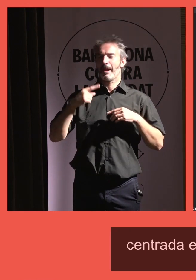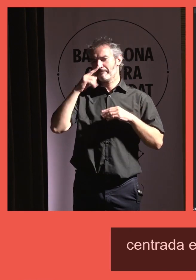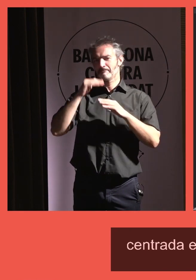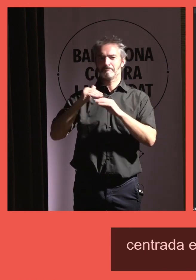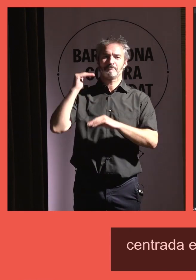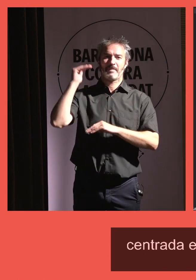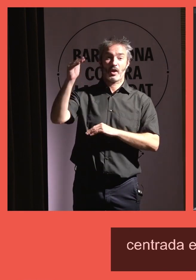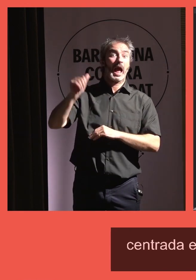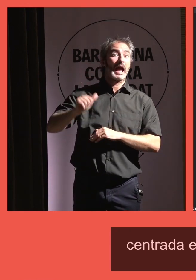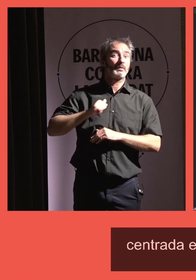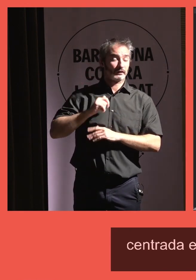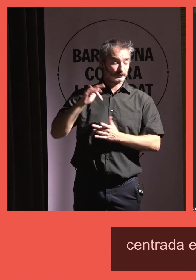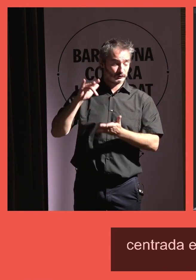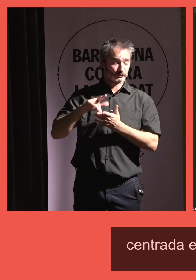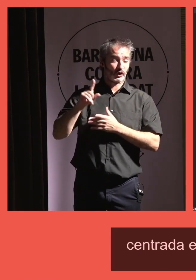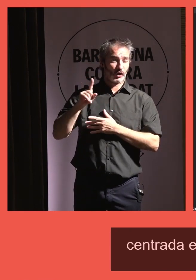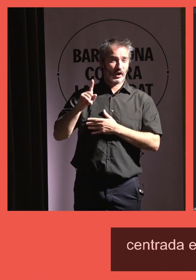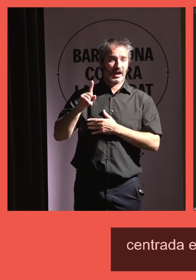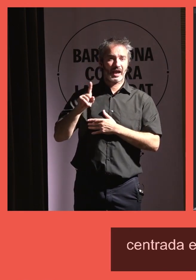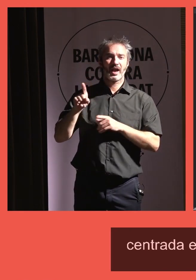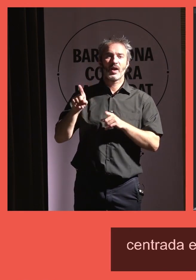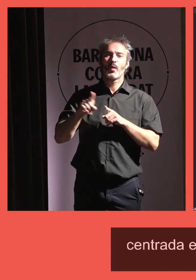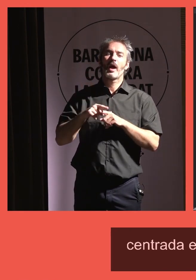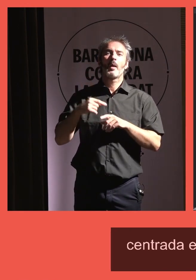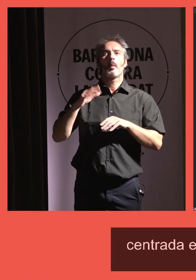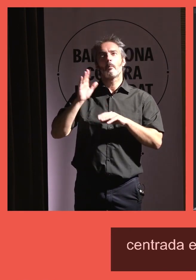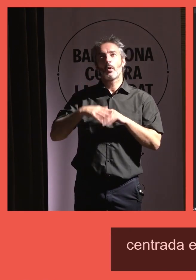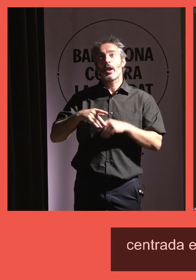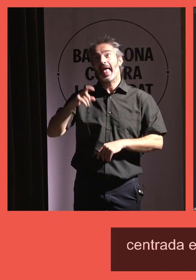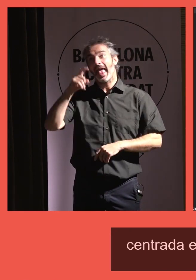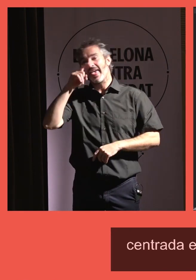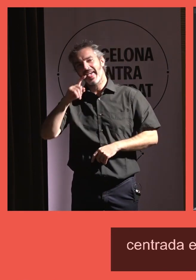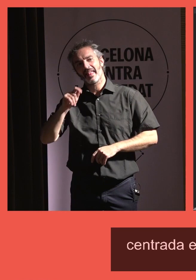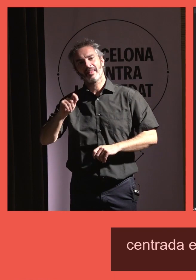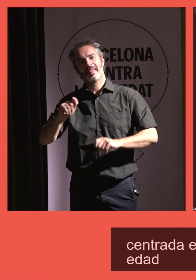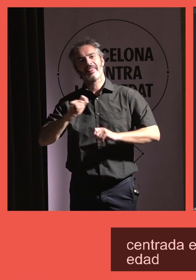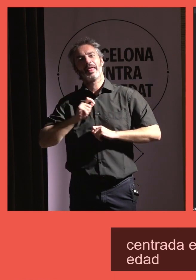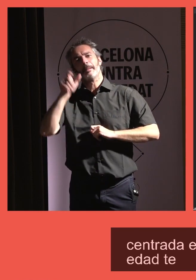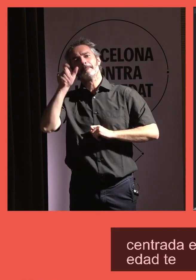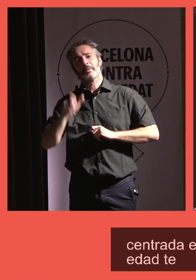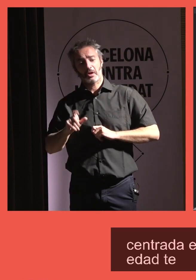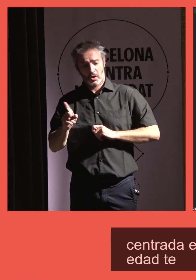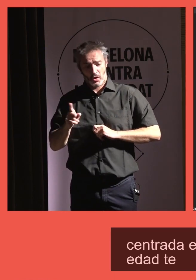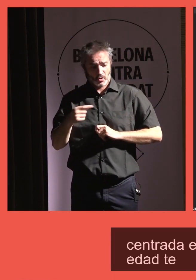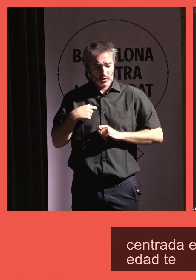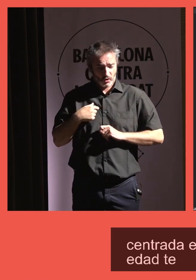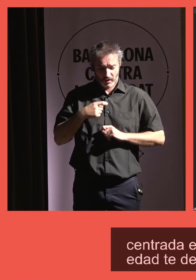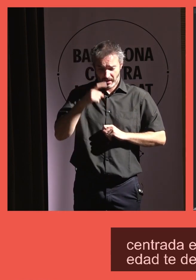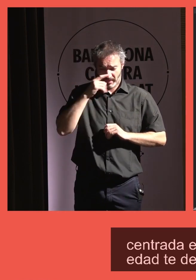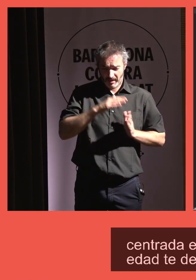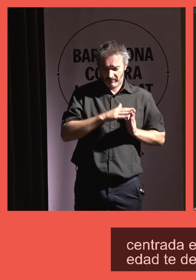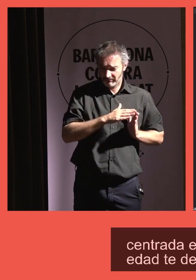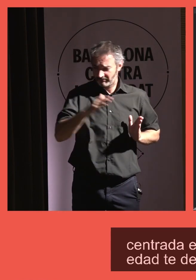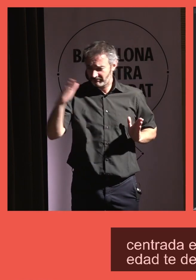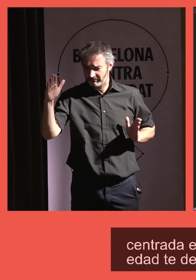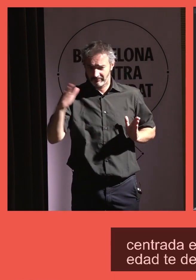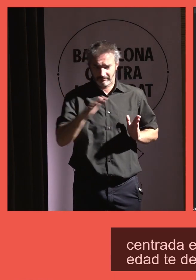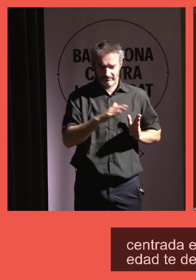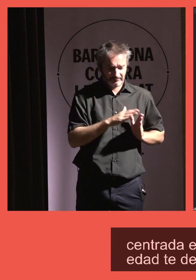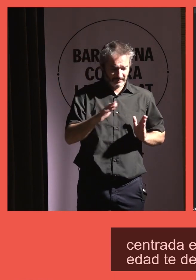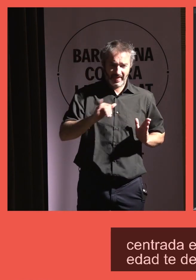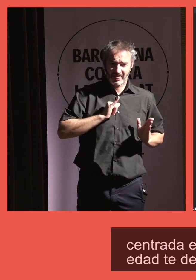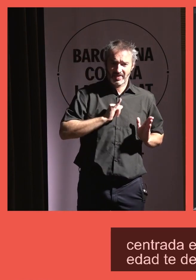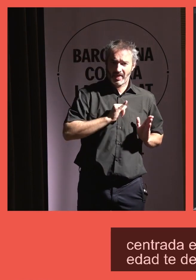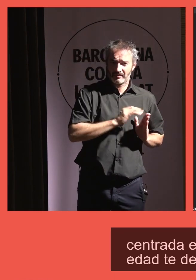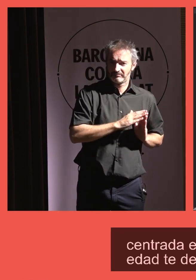coincidencia cronológica de edad, no por tener una edad te define como persona ni cómo te debes de sentir, ¿verdad?, es simplemente una identidad